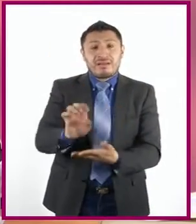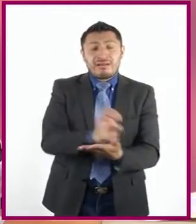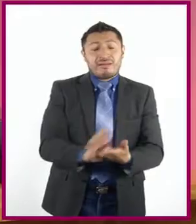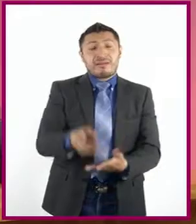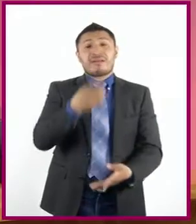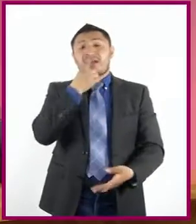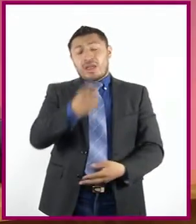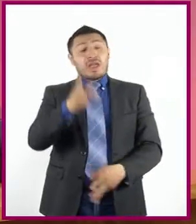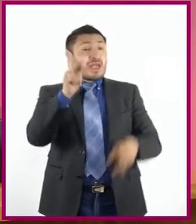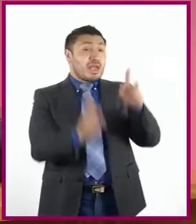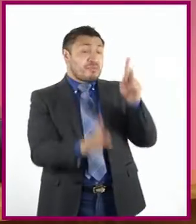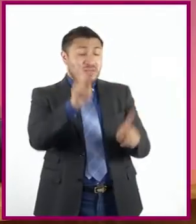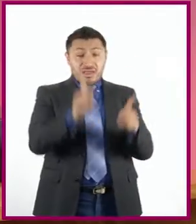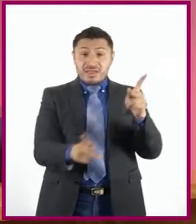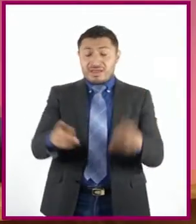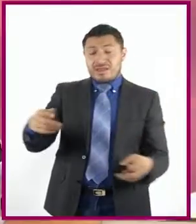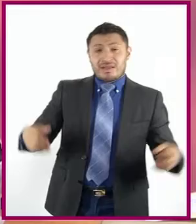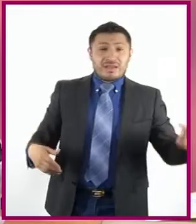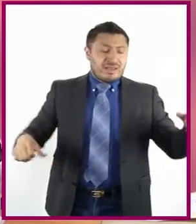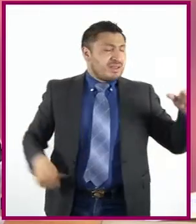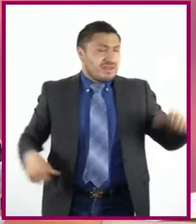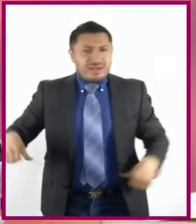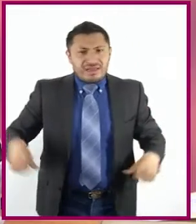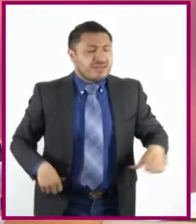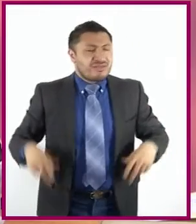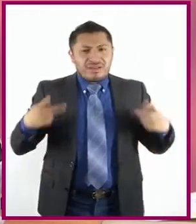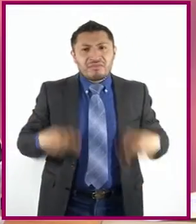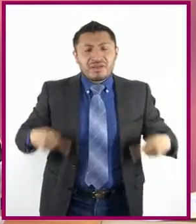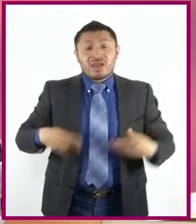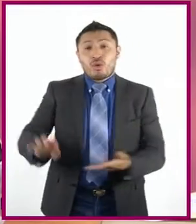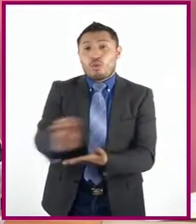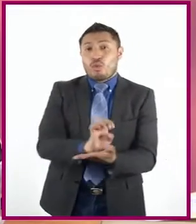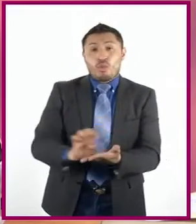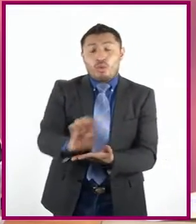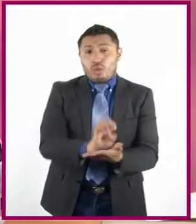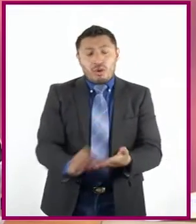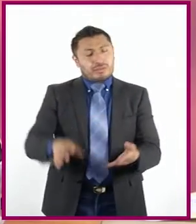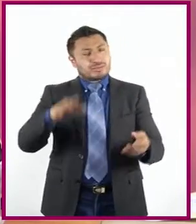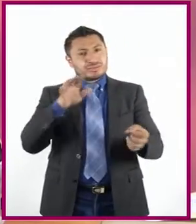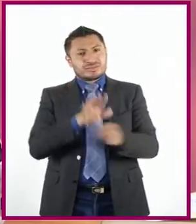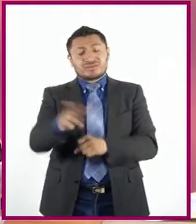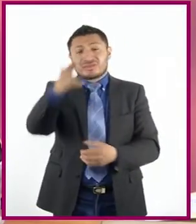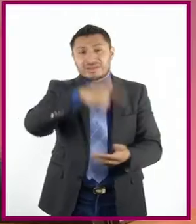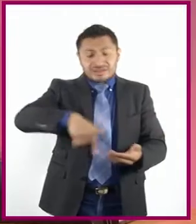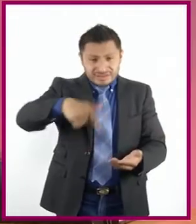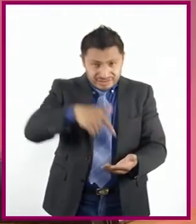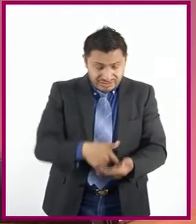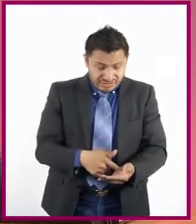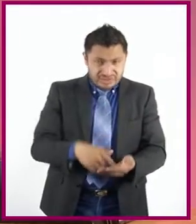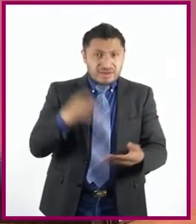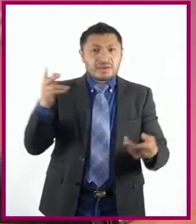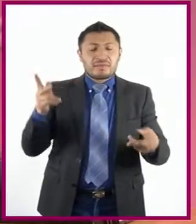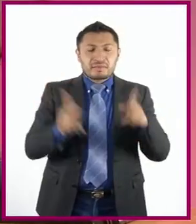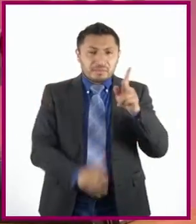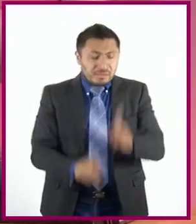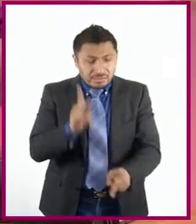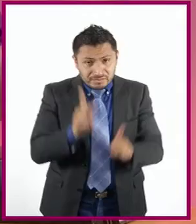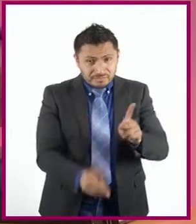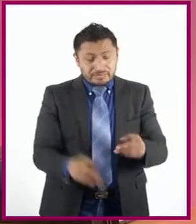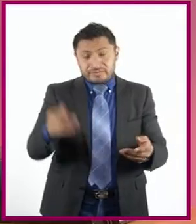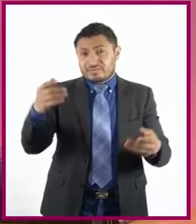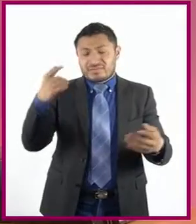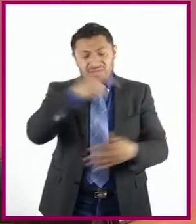parlamentos, las acciones de los personajes, el escenario que es donde ocurren los diálogos y se llevan a cabo las acciones